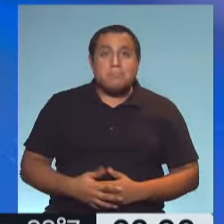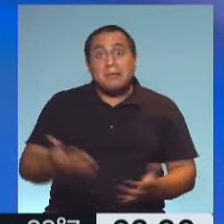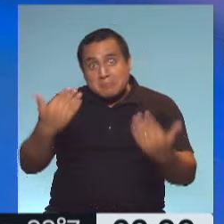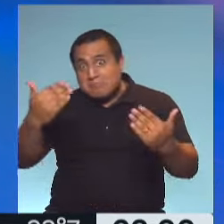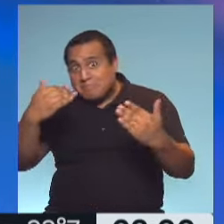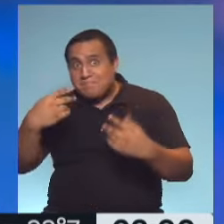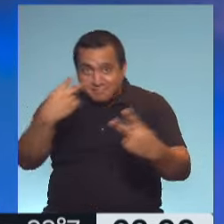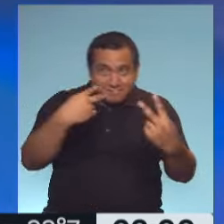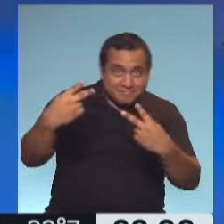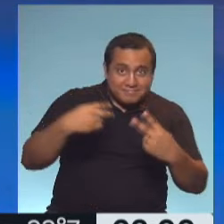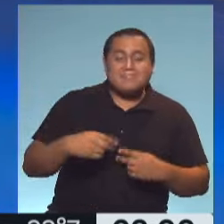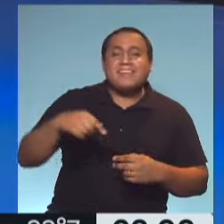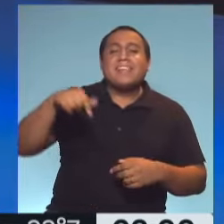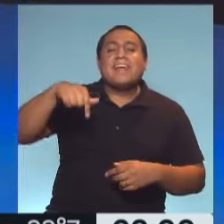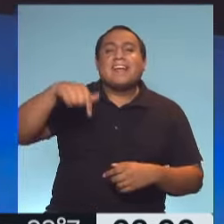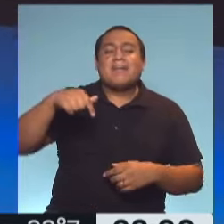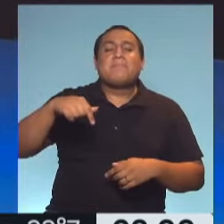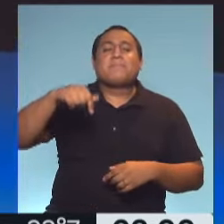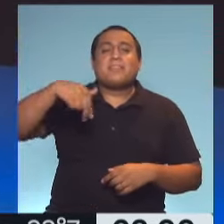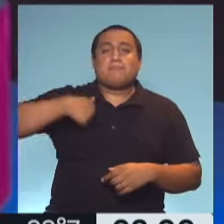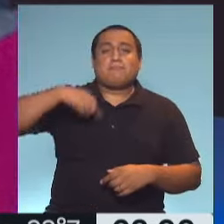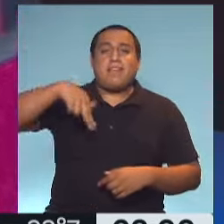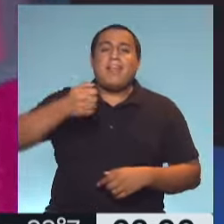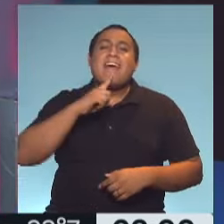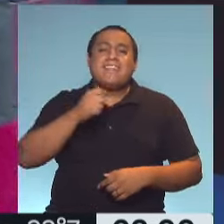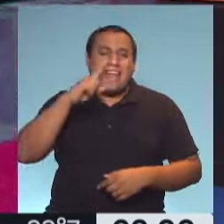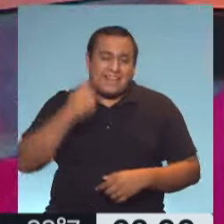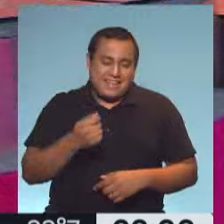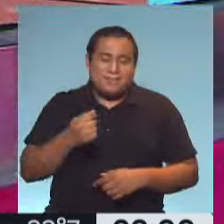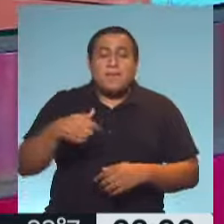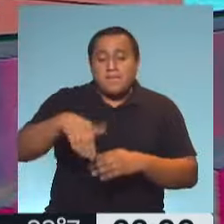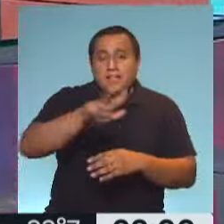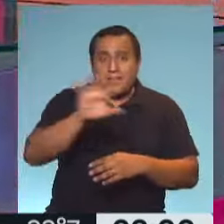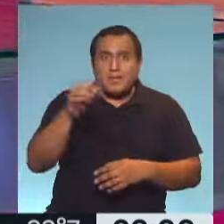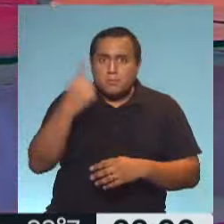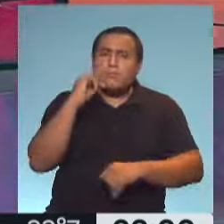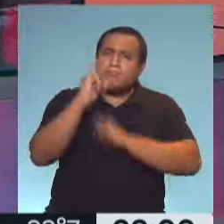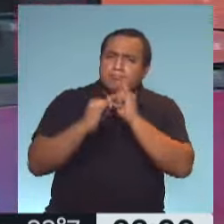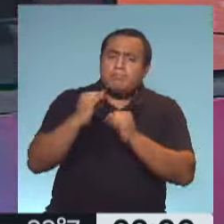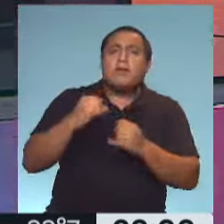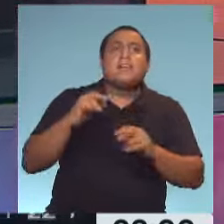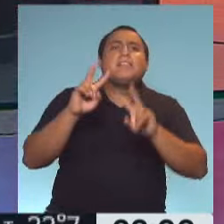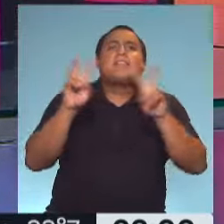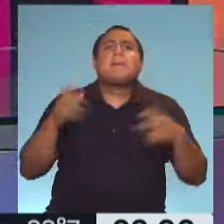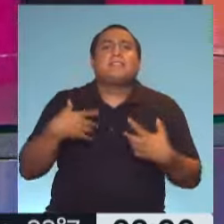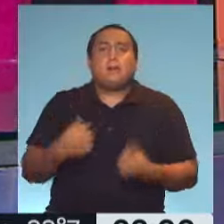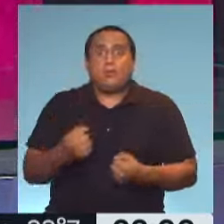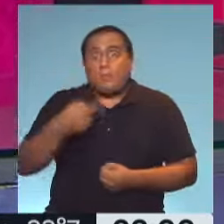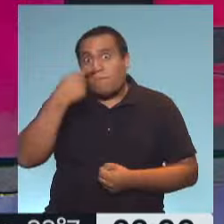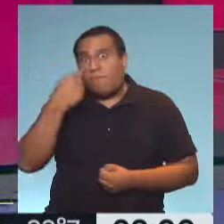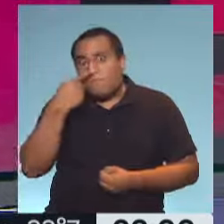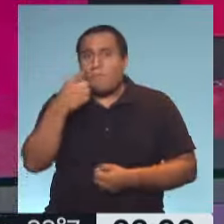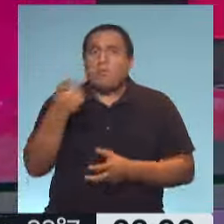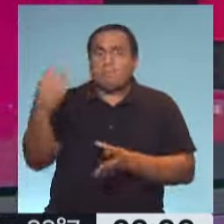Vengan, acérquense, aquí estamos. Mi nombre es Natalia Paratorio y durante los próximos 30 minutos vamos a hablar de salud. De esa salud que te interesa, que por supuesto te